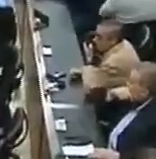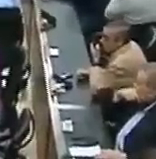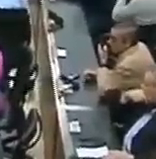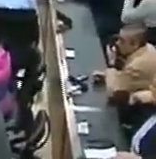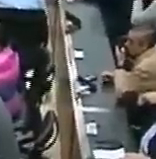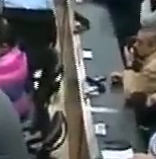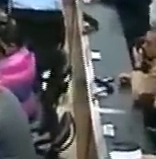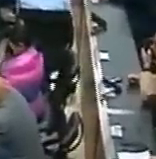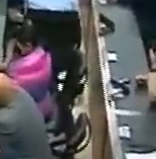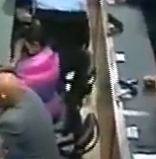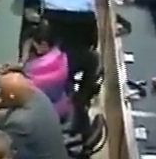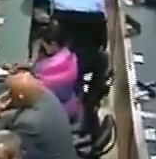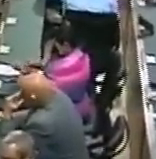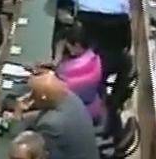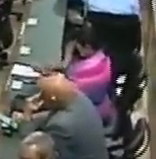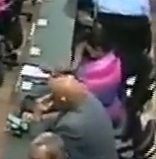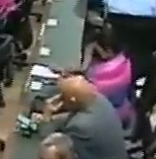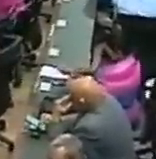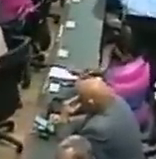¡Vamos! ¡Vamos!!!